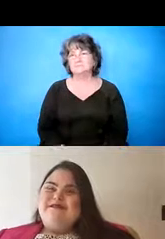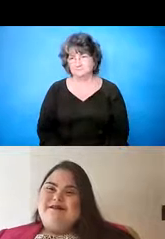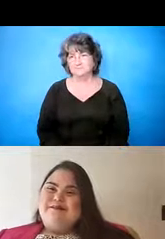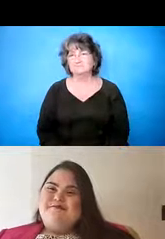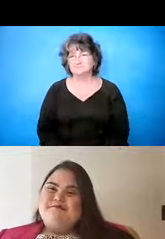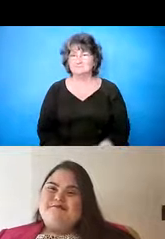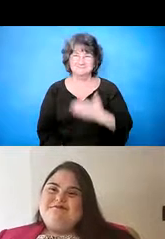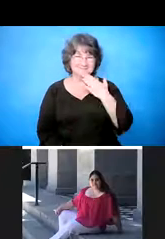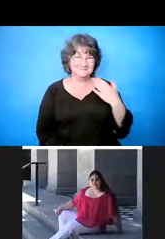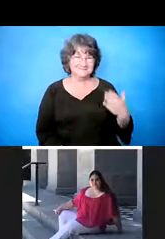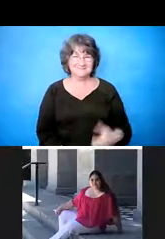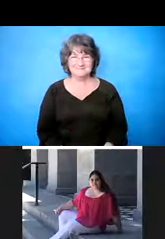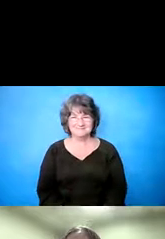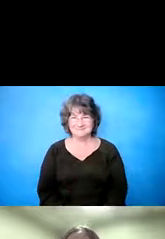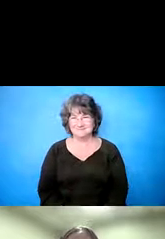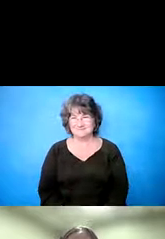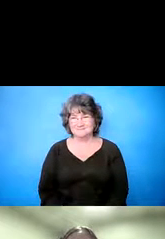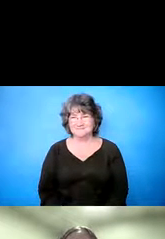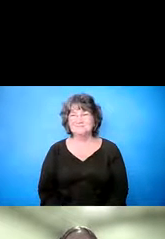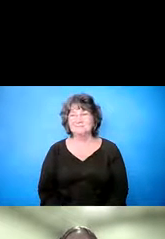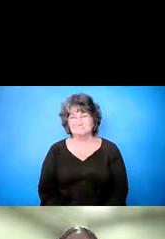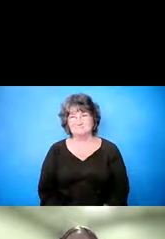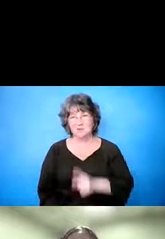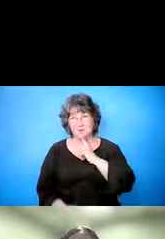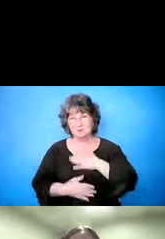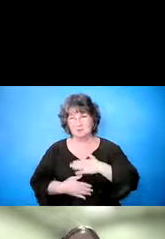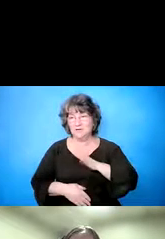eh, para nuestro, eh,